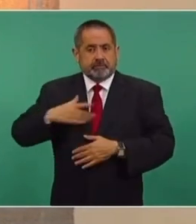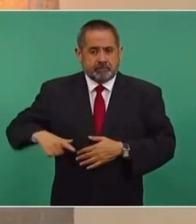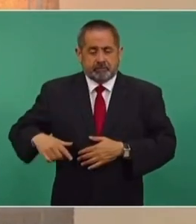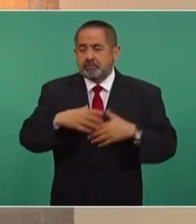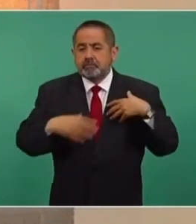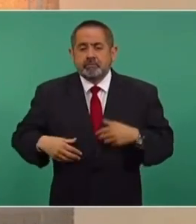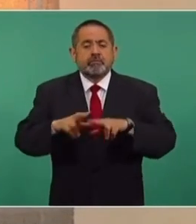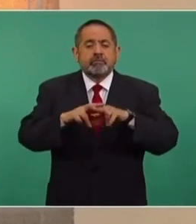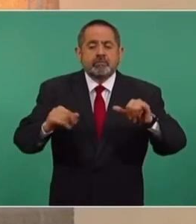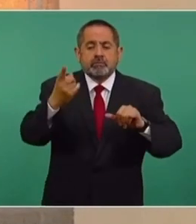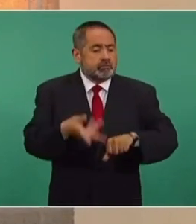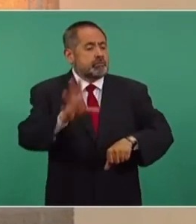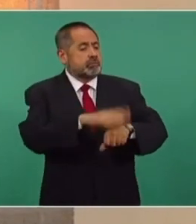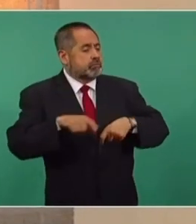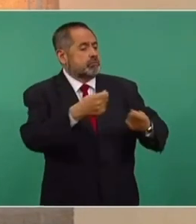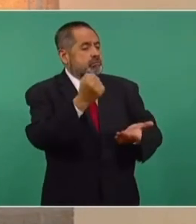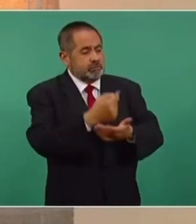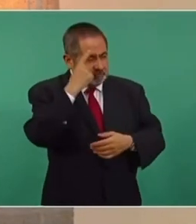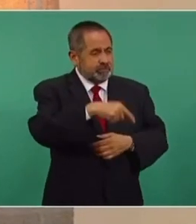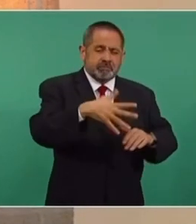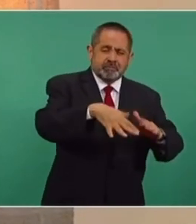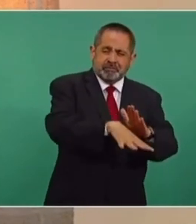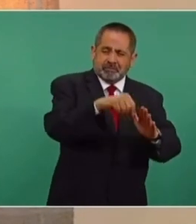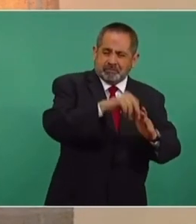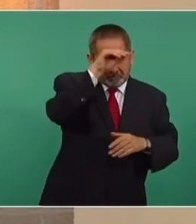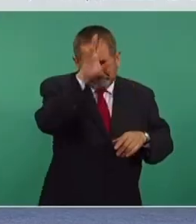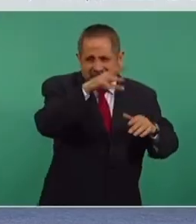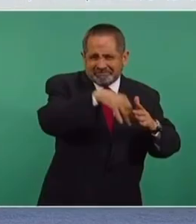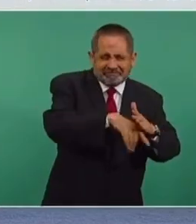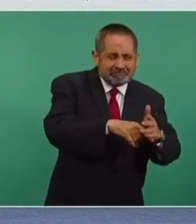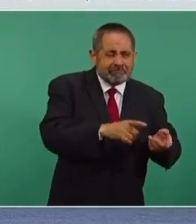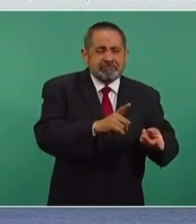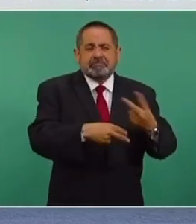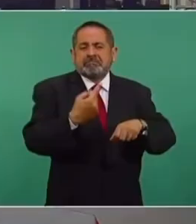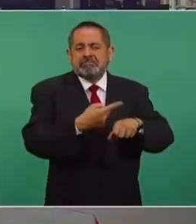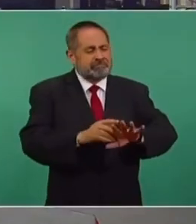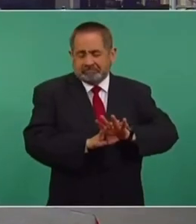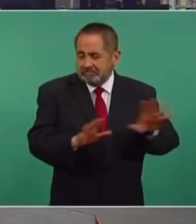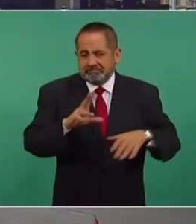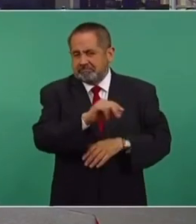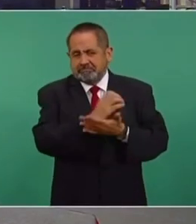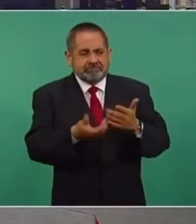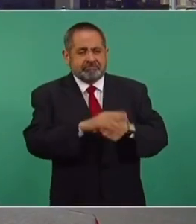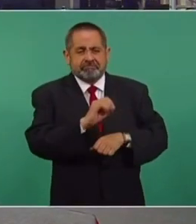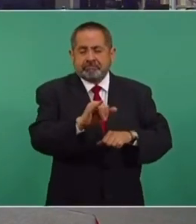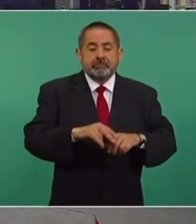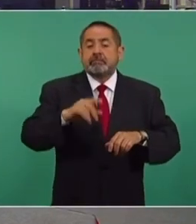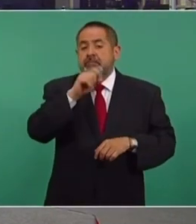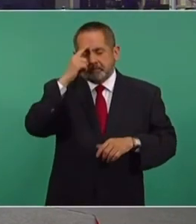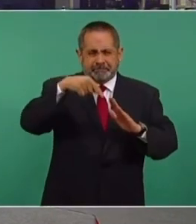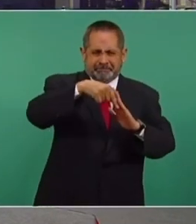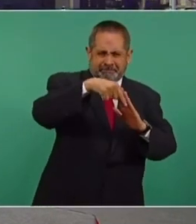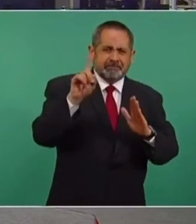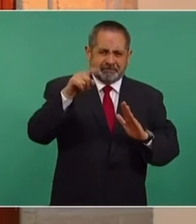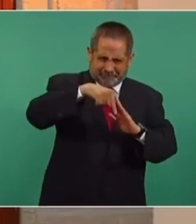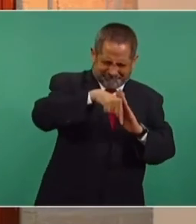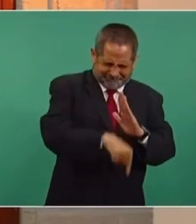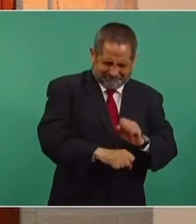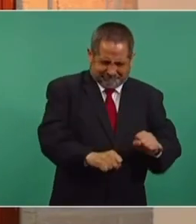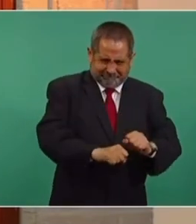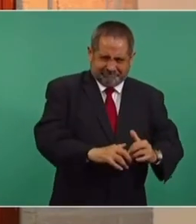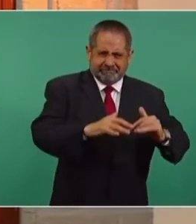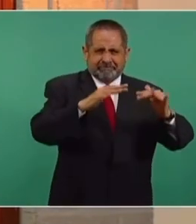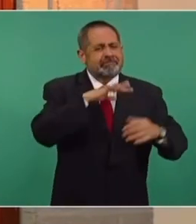no hemos otorgado ni una sola concesión para la explotación de la minería tóxica. Tampoco se permite la explotación en el subsuelo por medio del fracking. Estamos